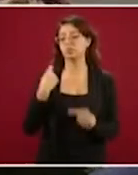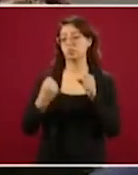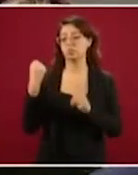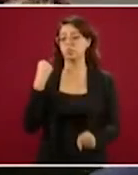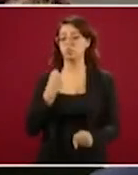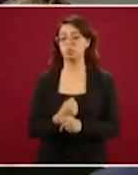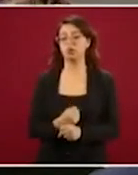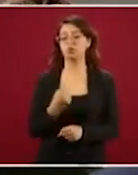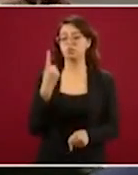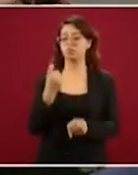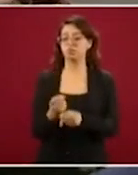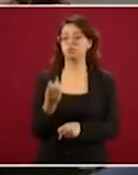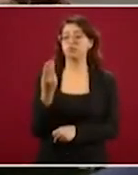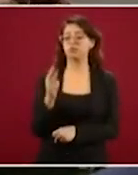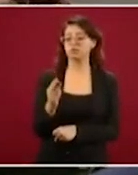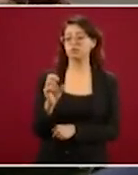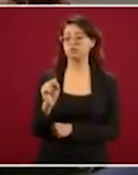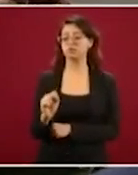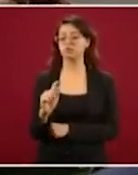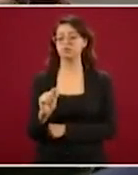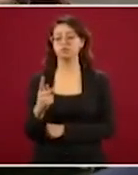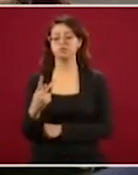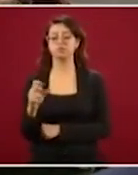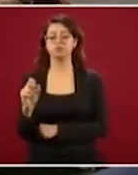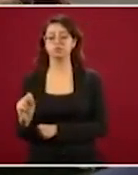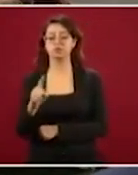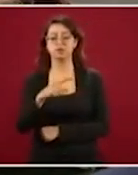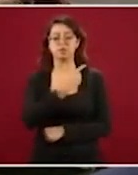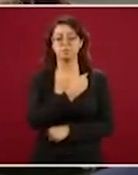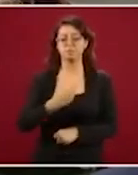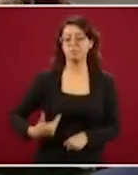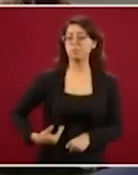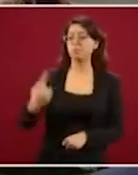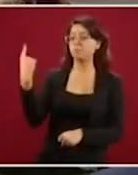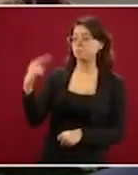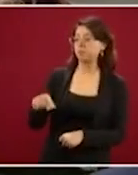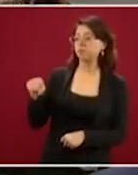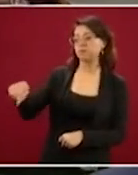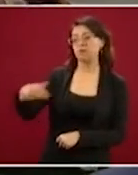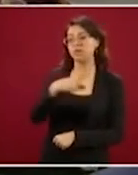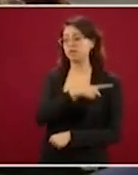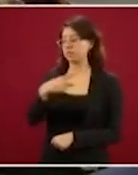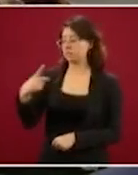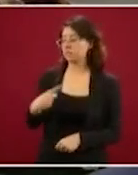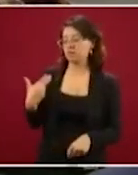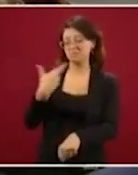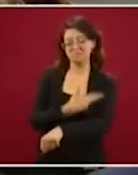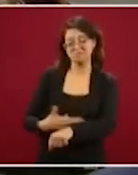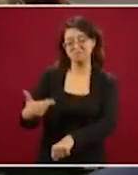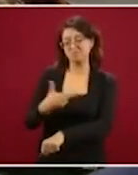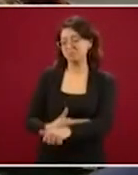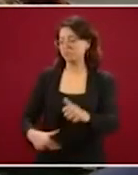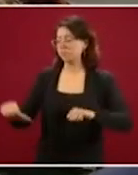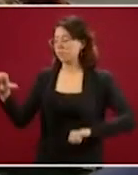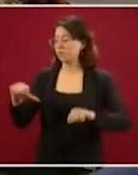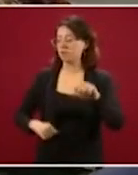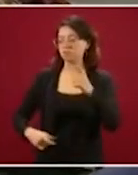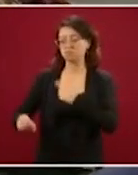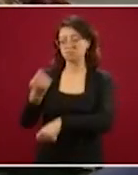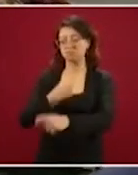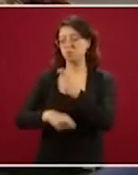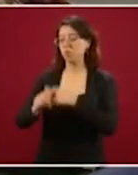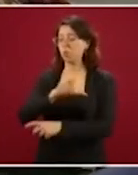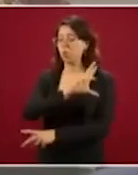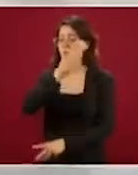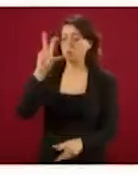del Trabajo por parte del presidente Andrés Manuel López Obrador iniciar todas las actividades con miras